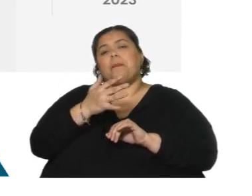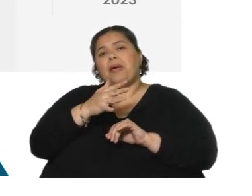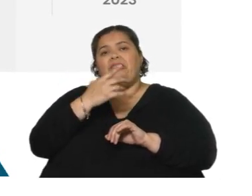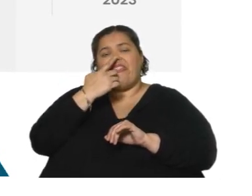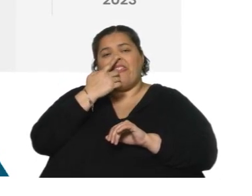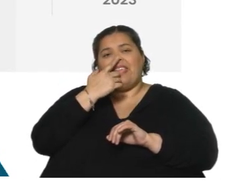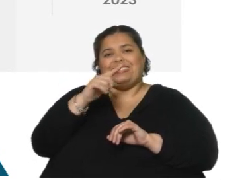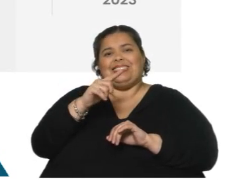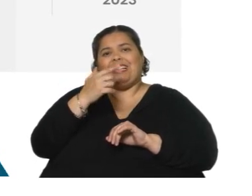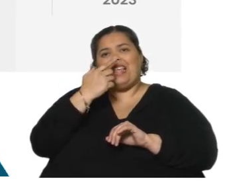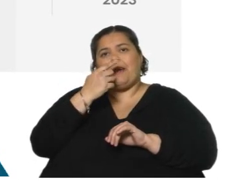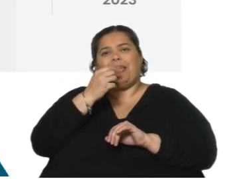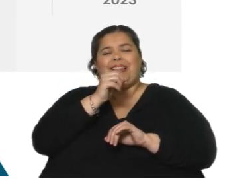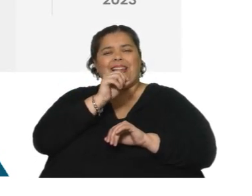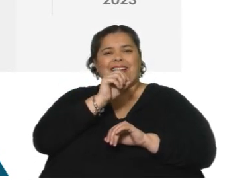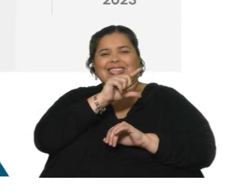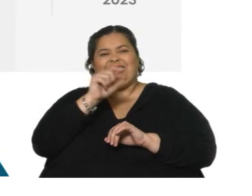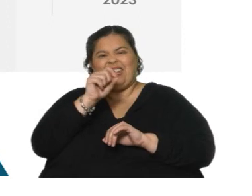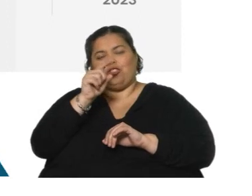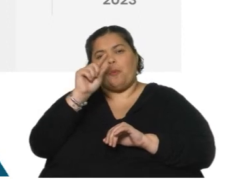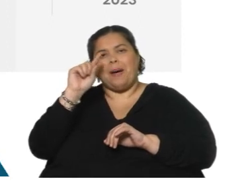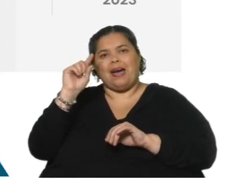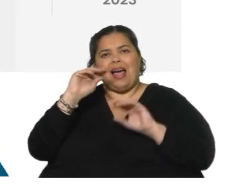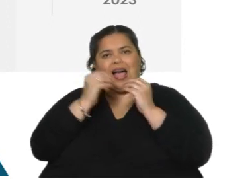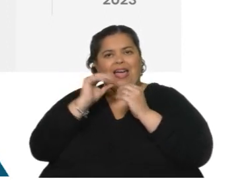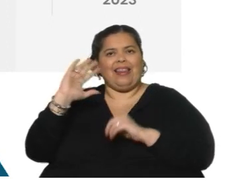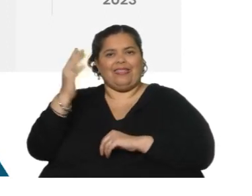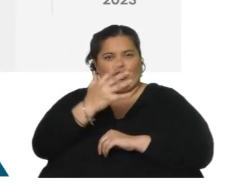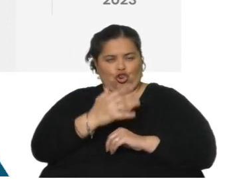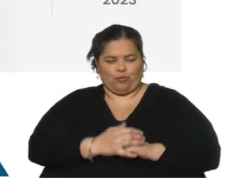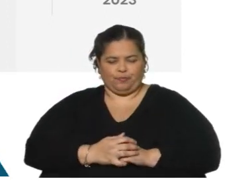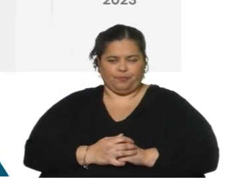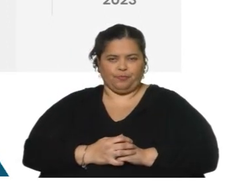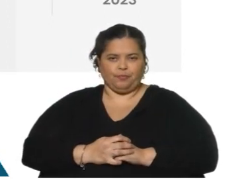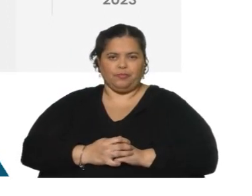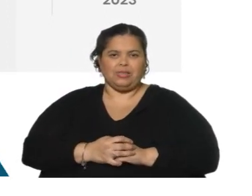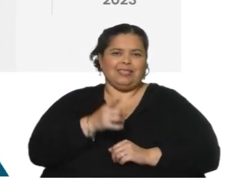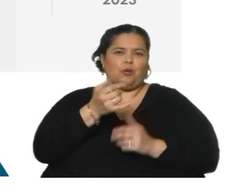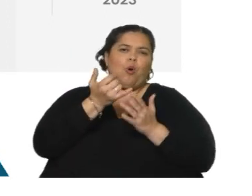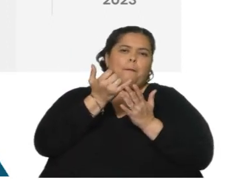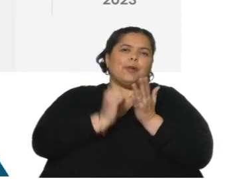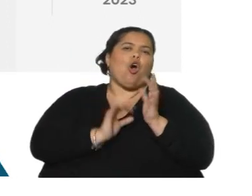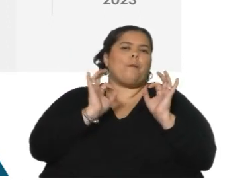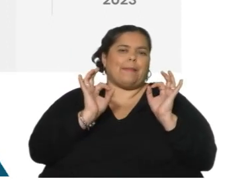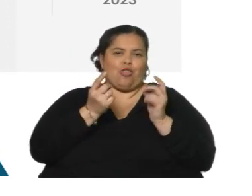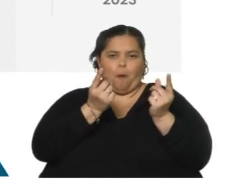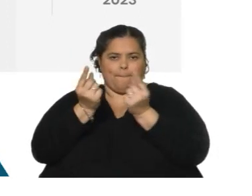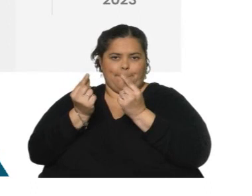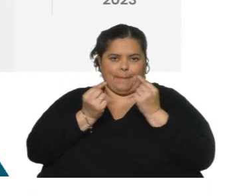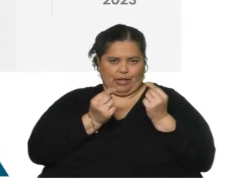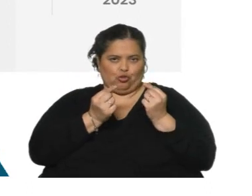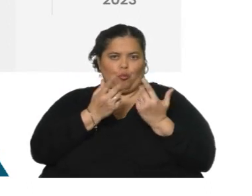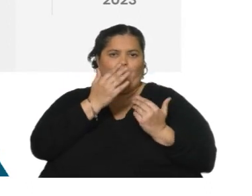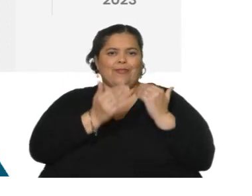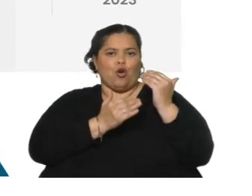17.738 para el total del país. En la evolución mensual de los precios promedio, como